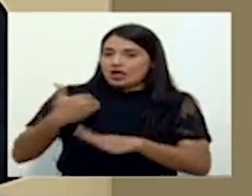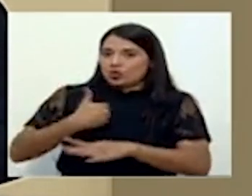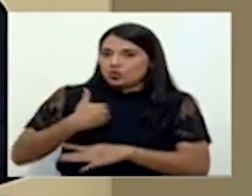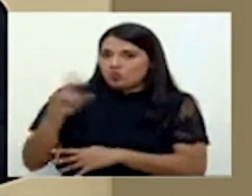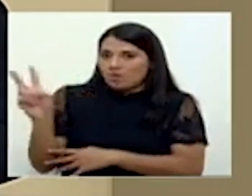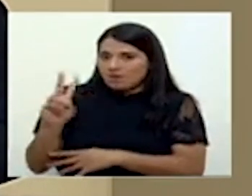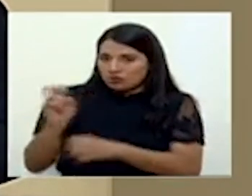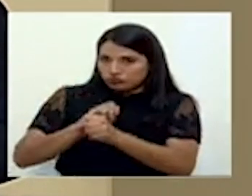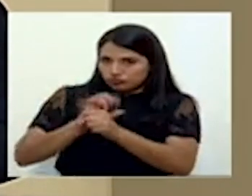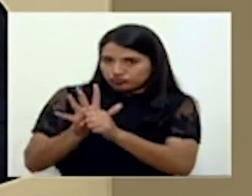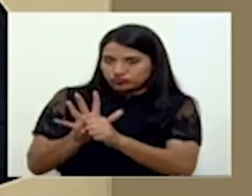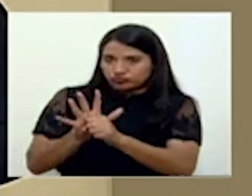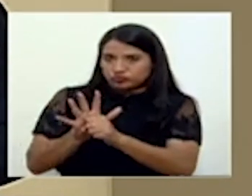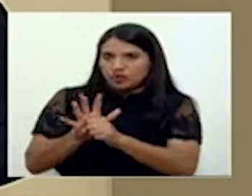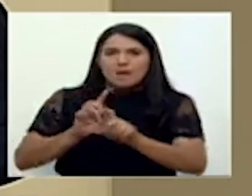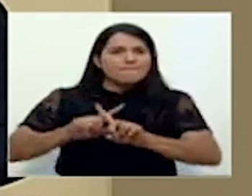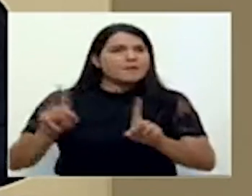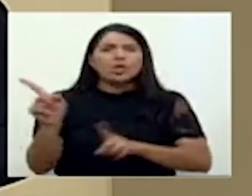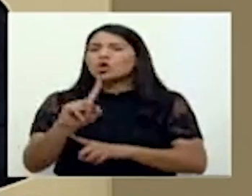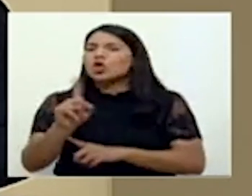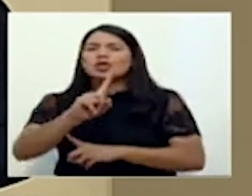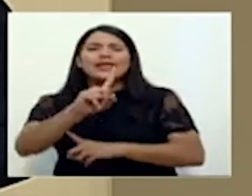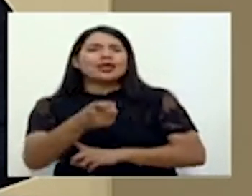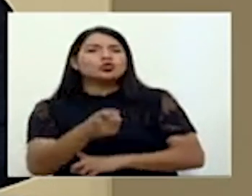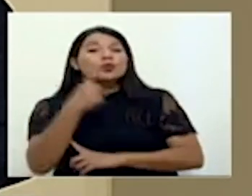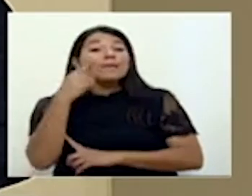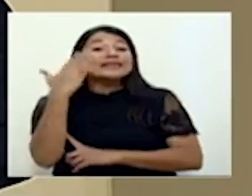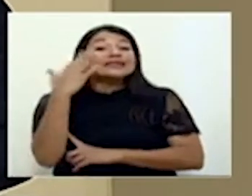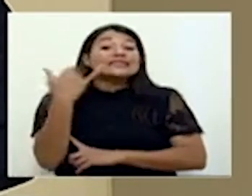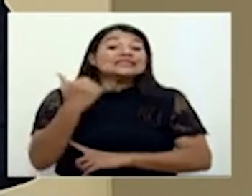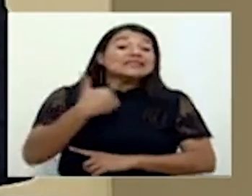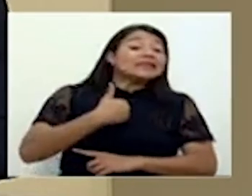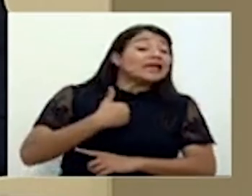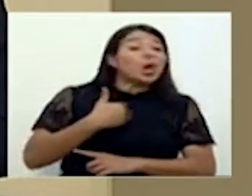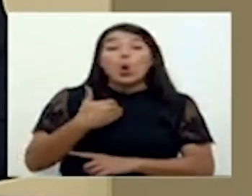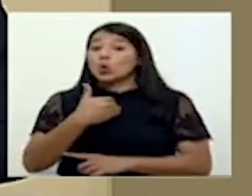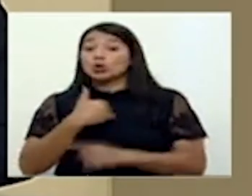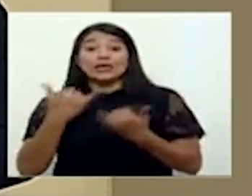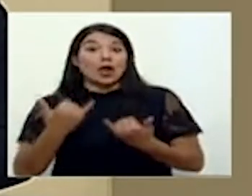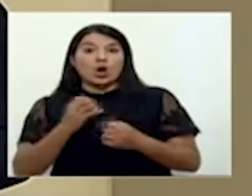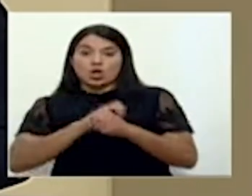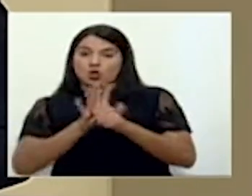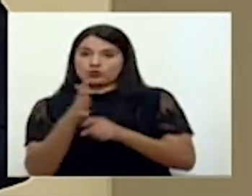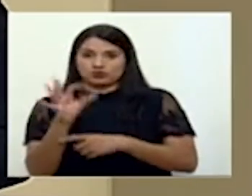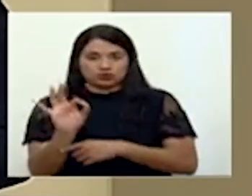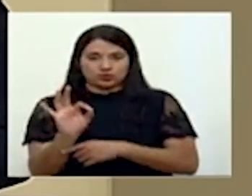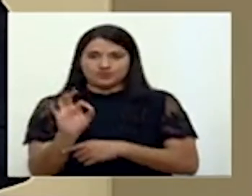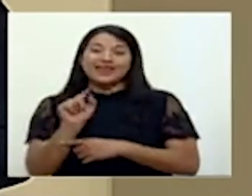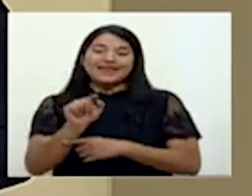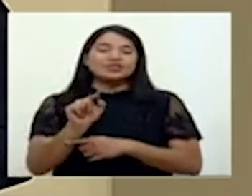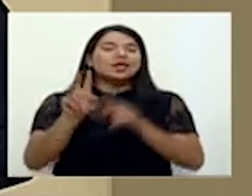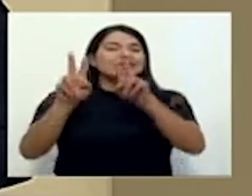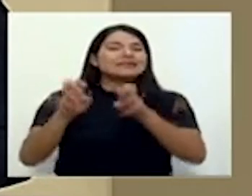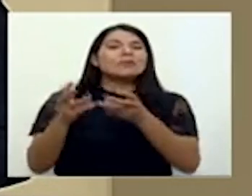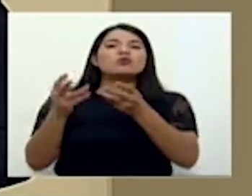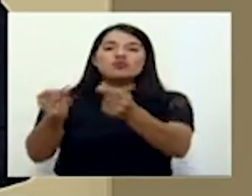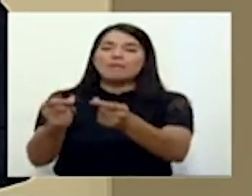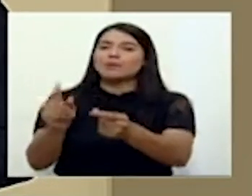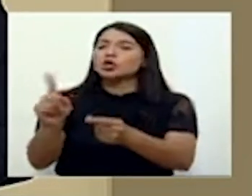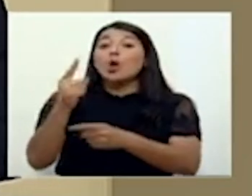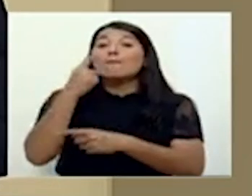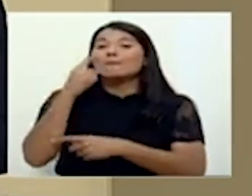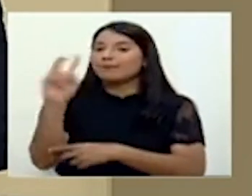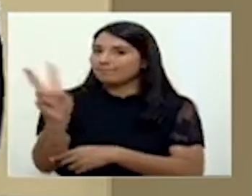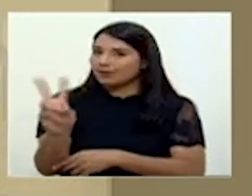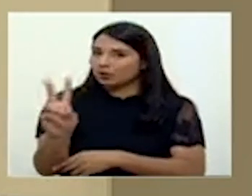cuarentena o cosas parecidas, ¿verdad? Porque ya no corresponde, ya pasó el tiempo. En la prueba rápida lo que se ve no es el virus, lo que se